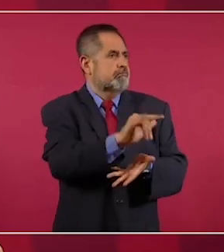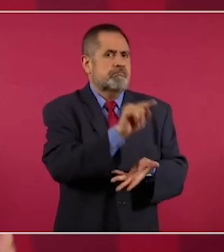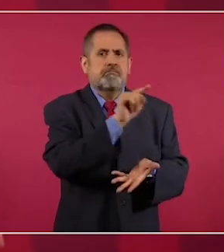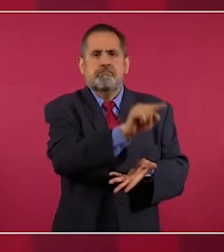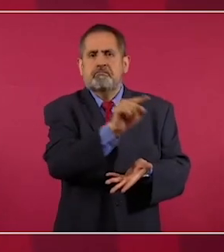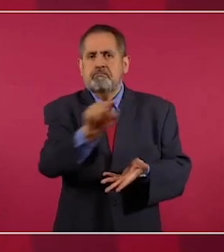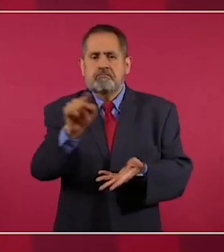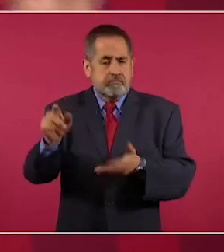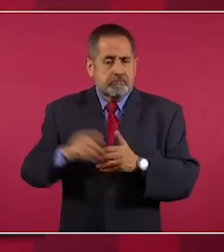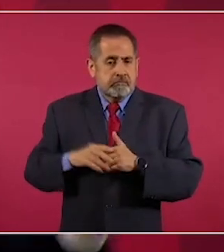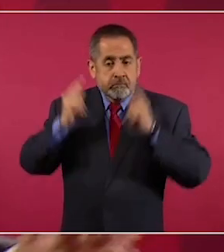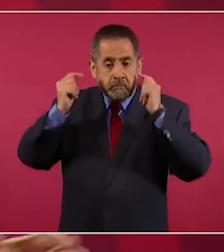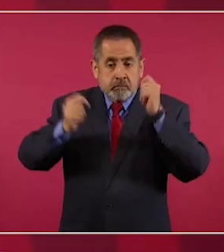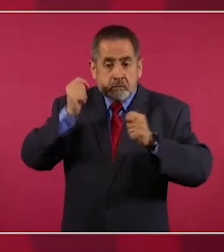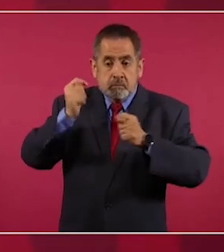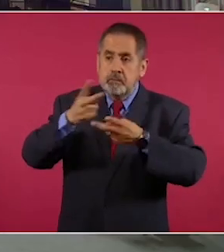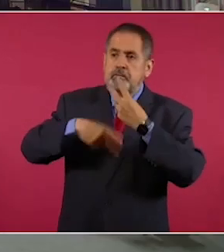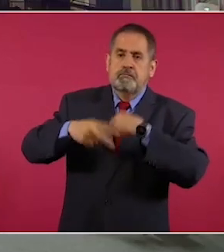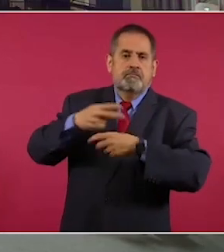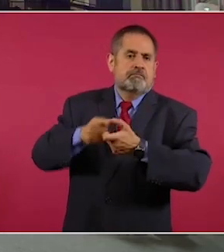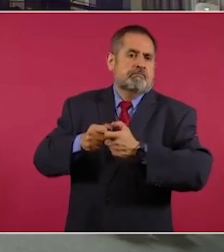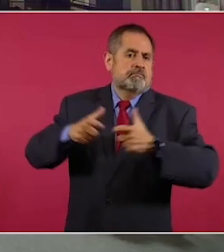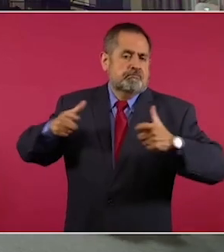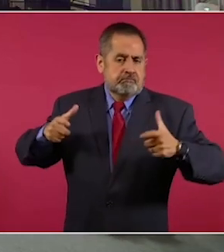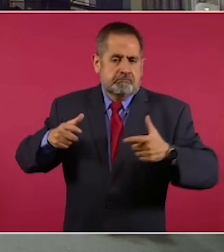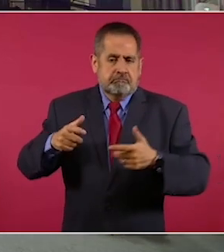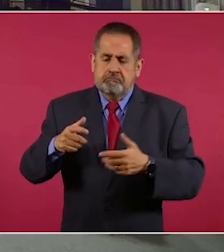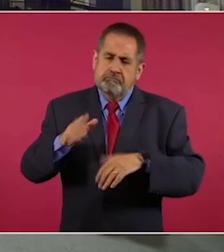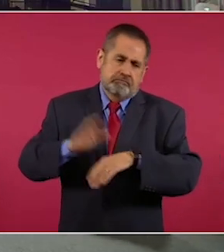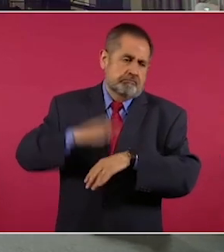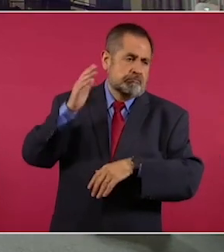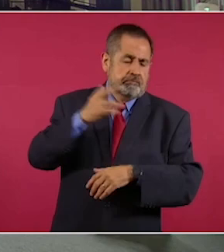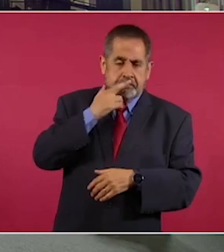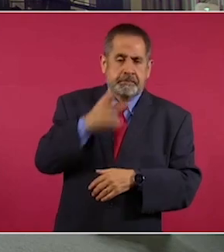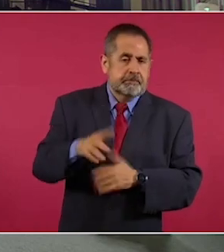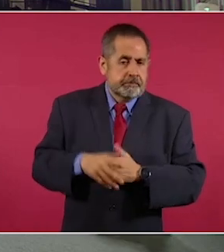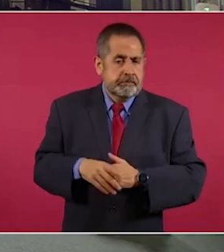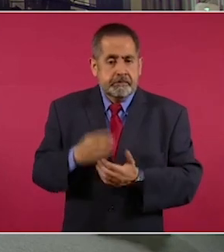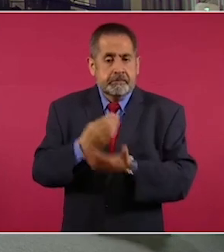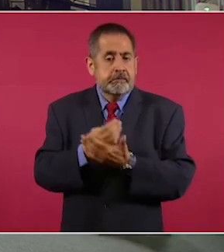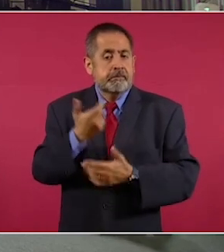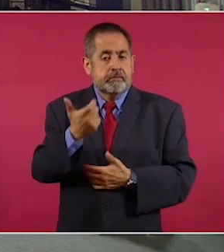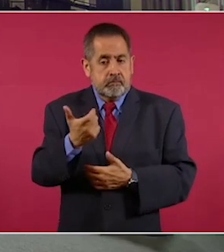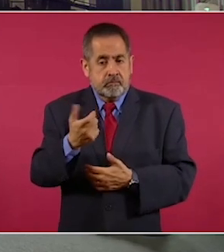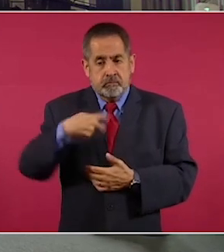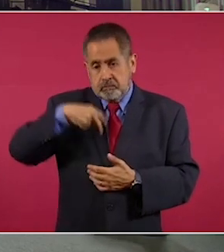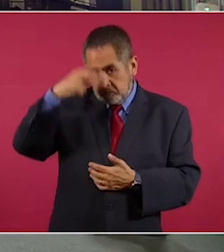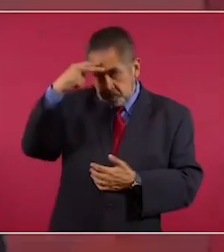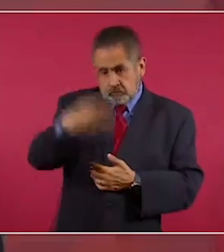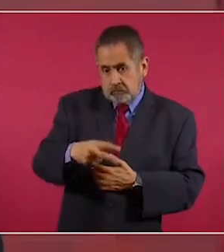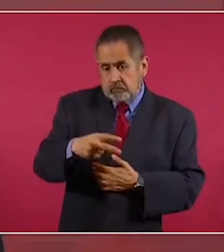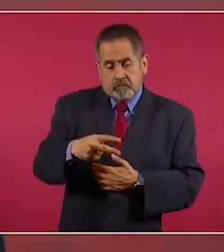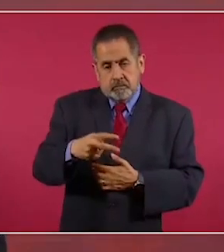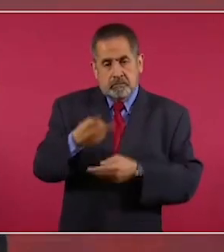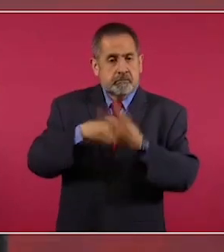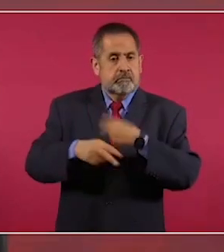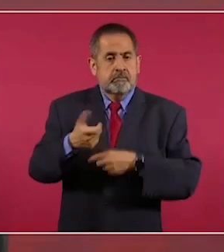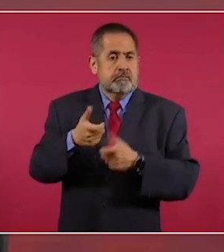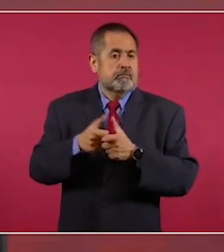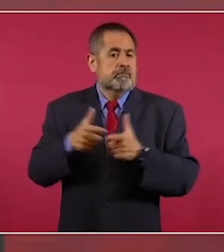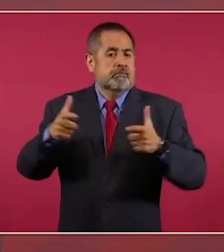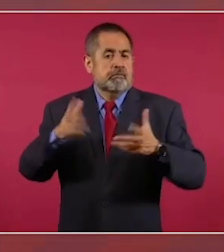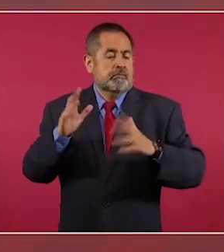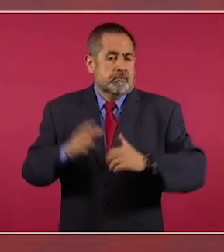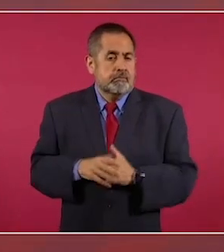el turismo va a crecer muchísimo. La economía de México está